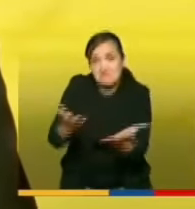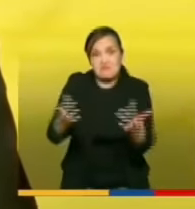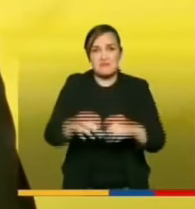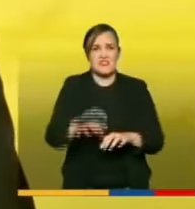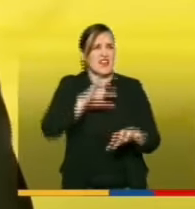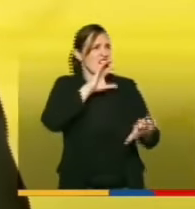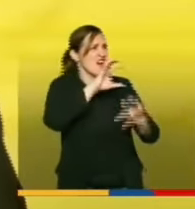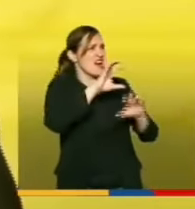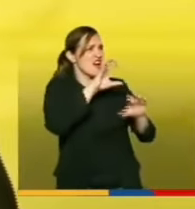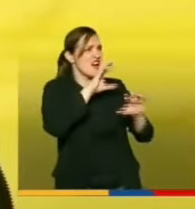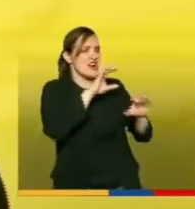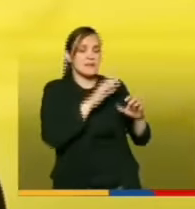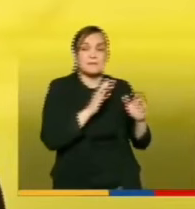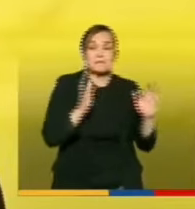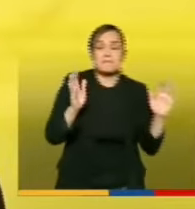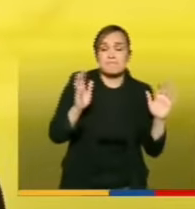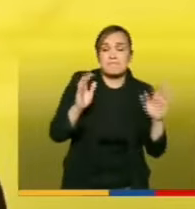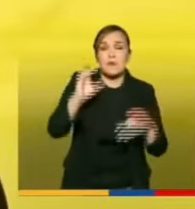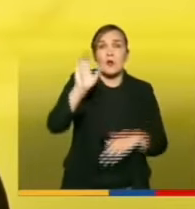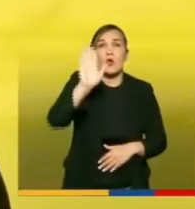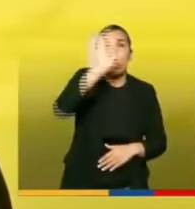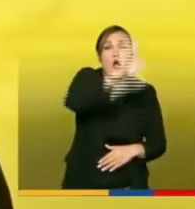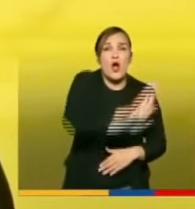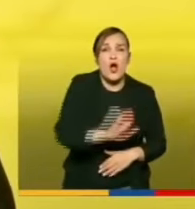el país entero fue